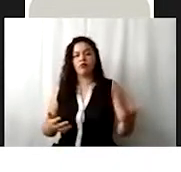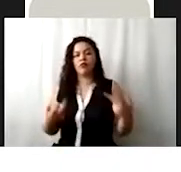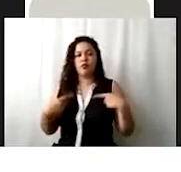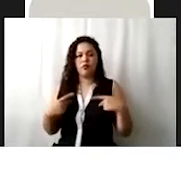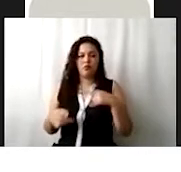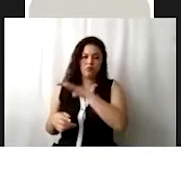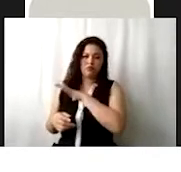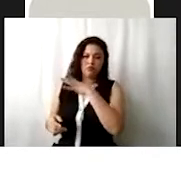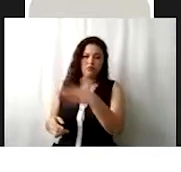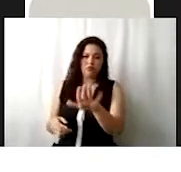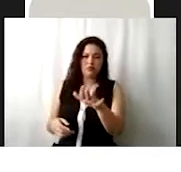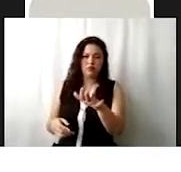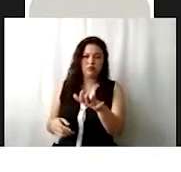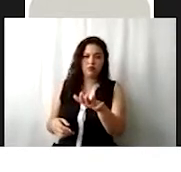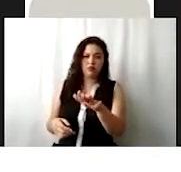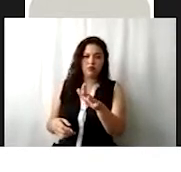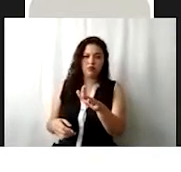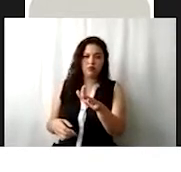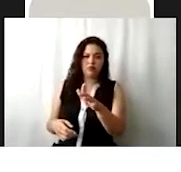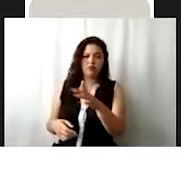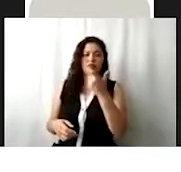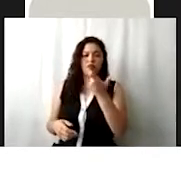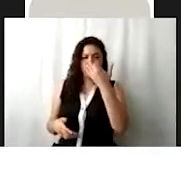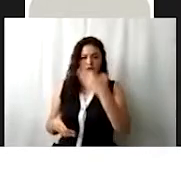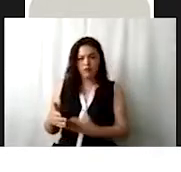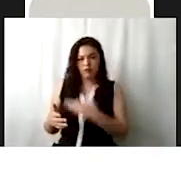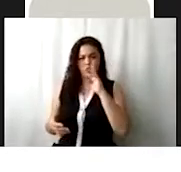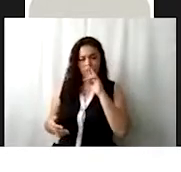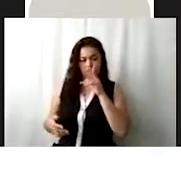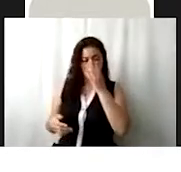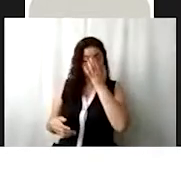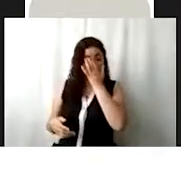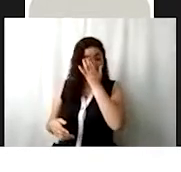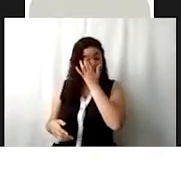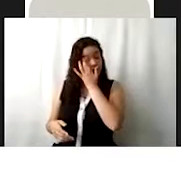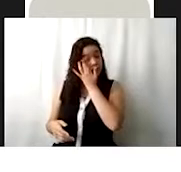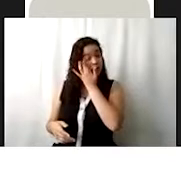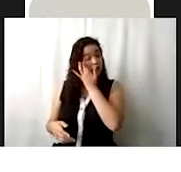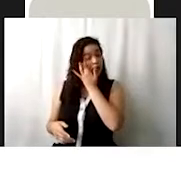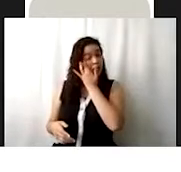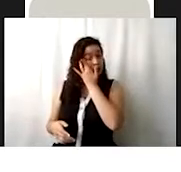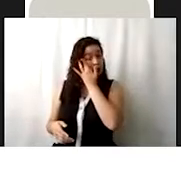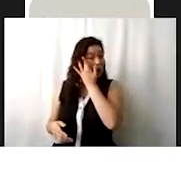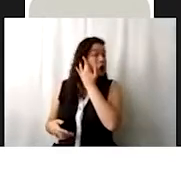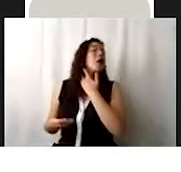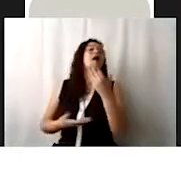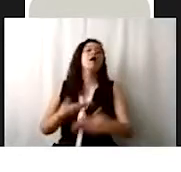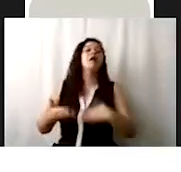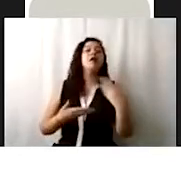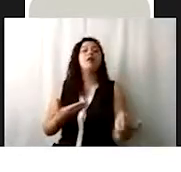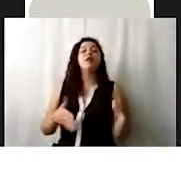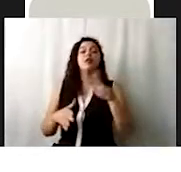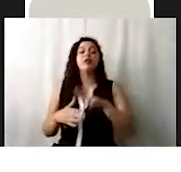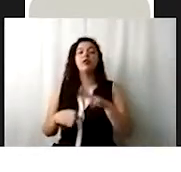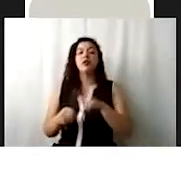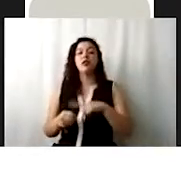general, preferentemente de escasos recursos, ajá, que requieren de un servicio de hospital. Aquí estamos estableciendo una